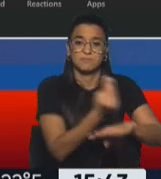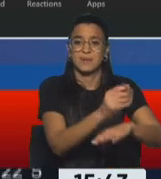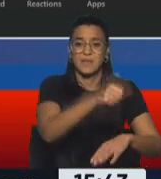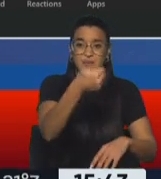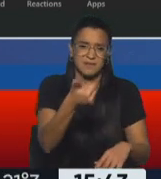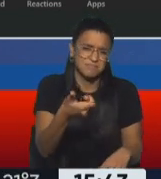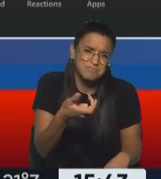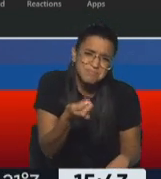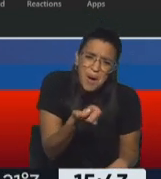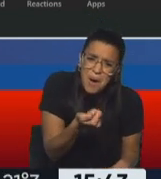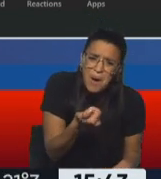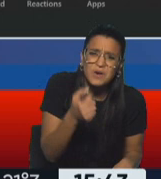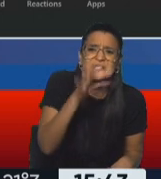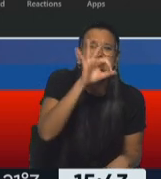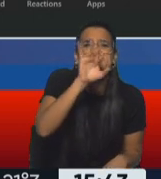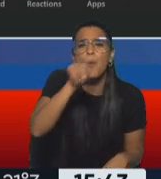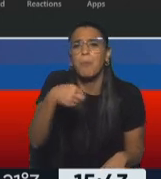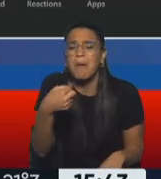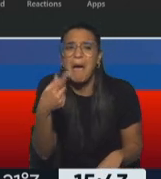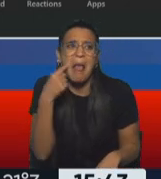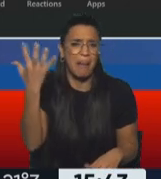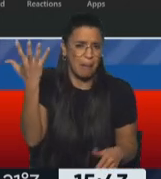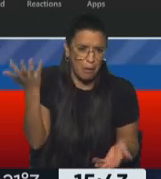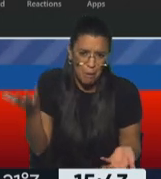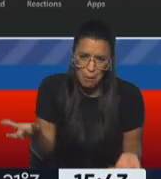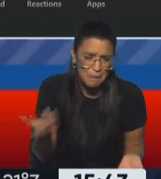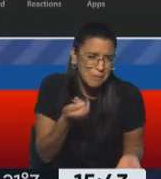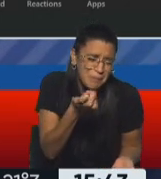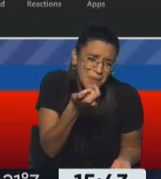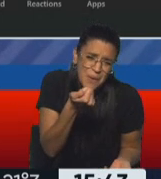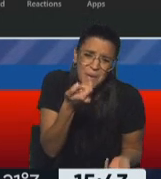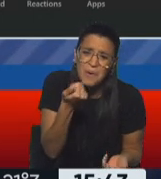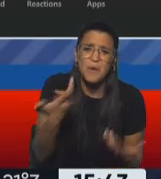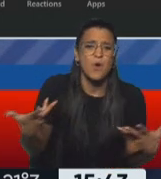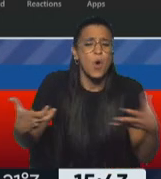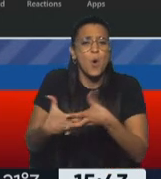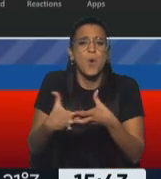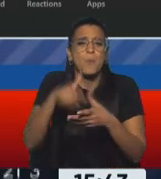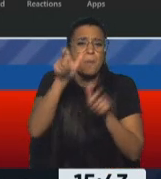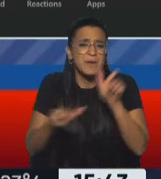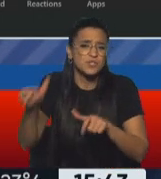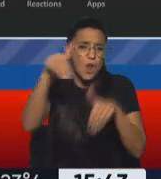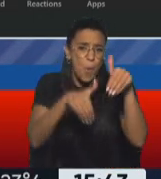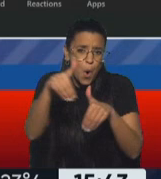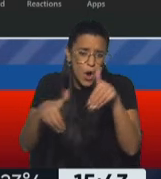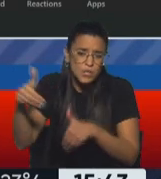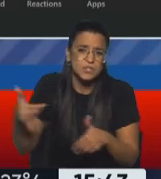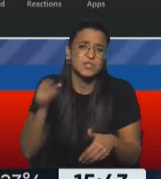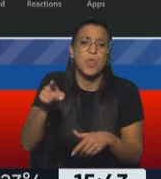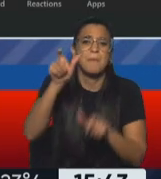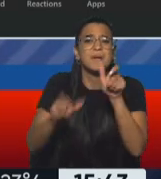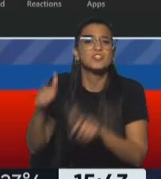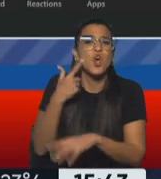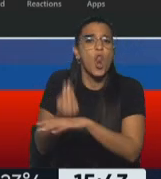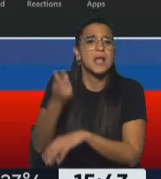nada, ¿no? Es un cero punto algo del grupo de votación de los peruanos,